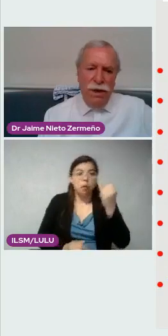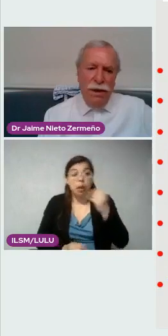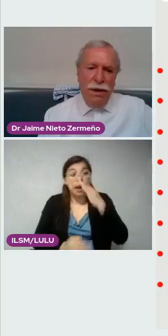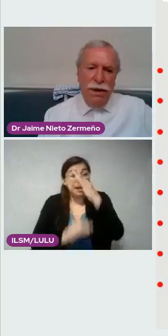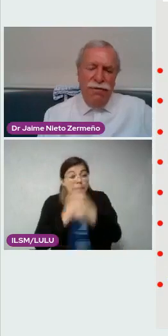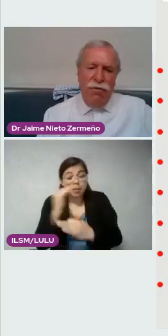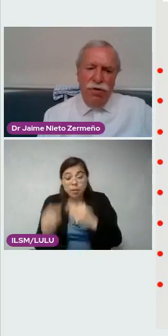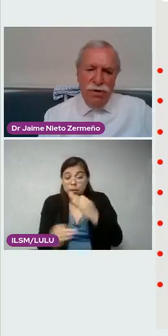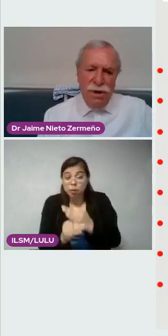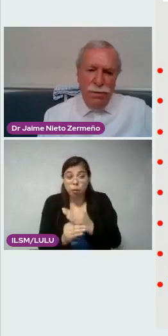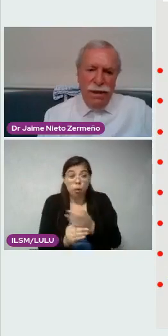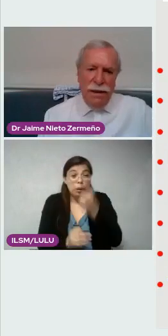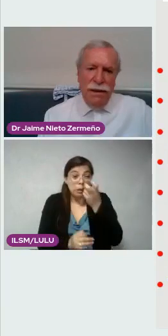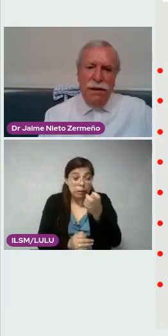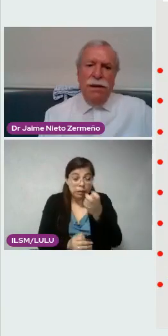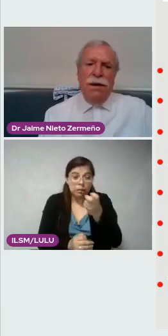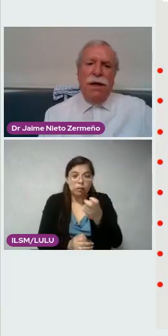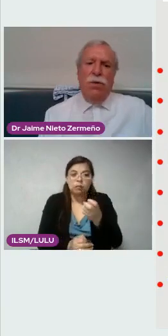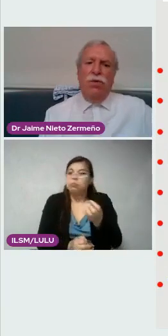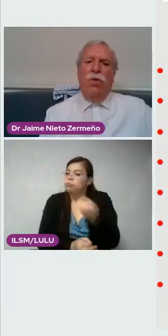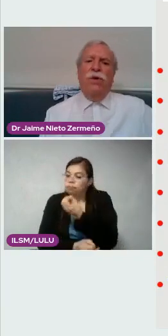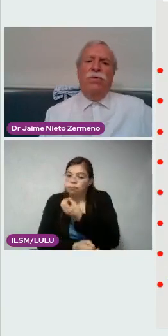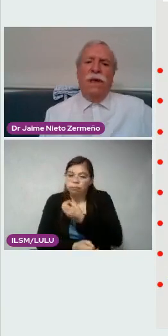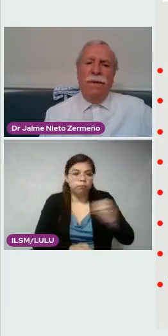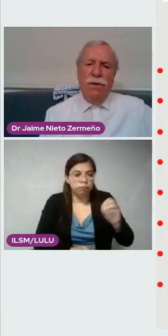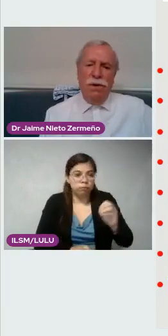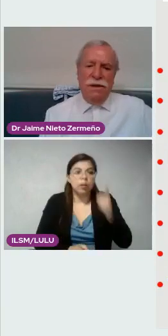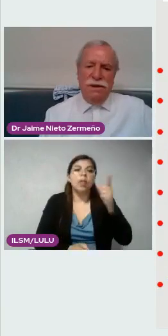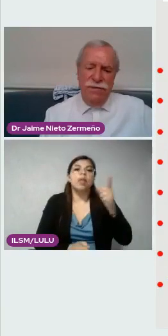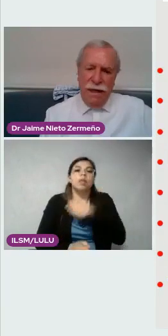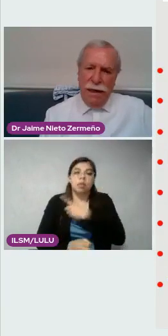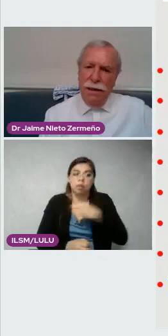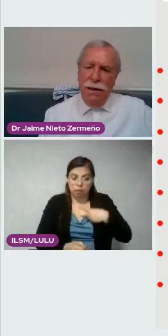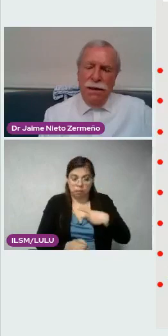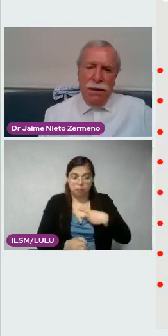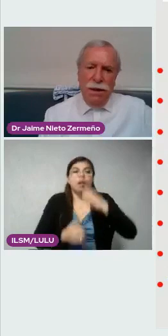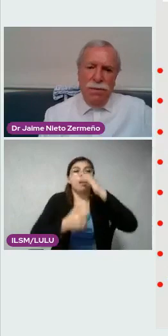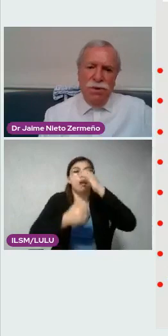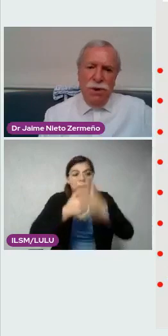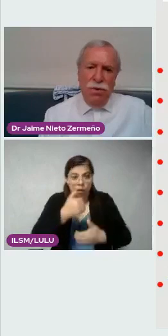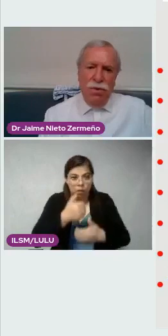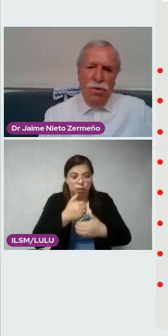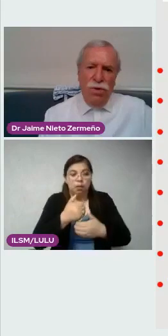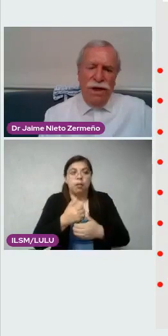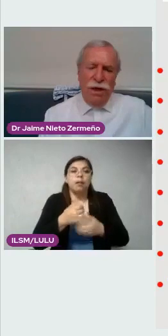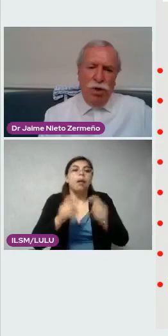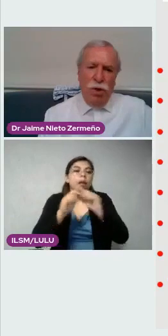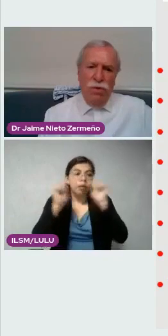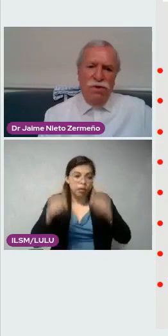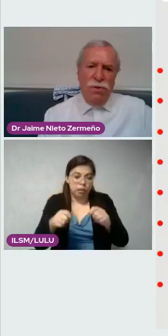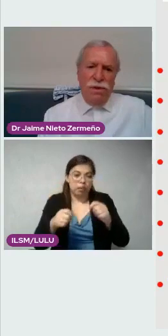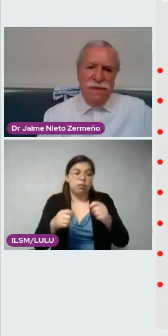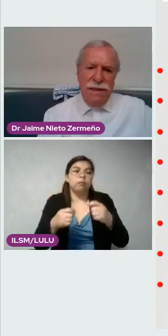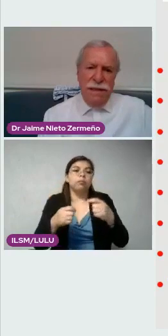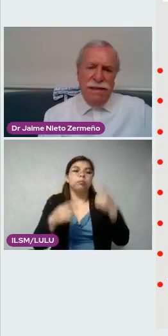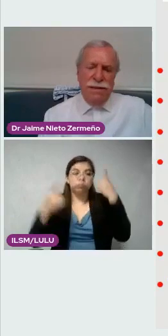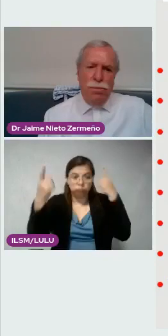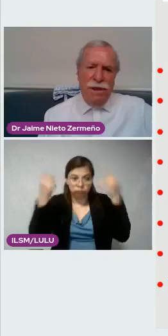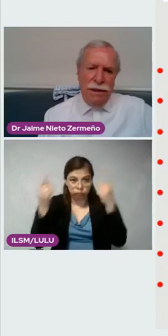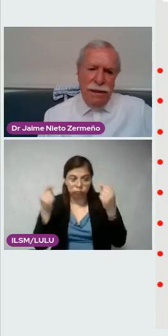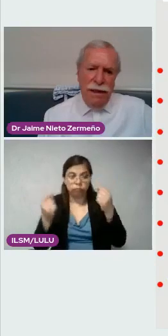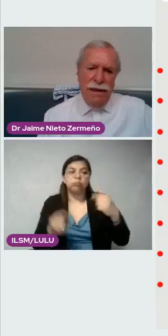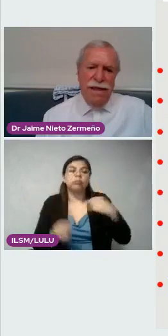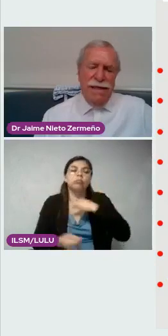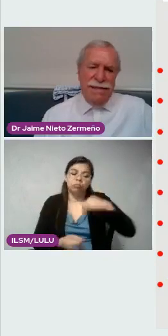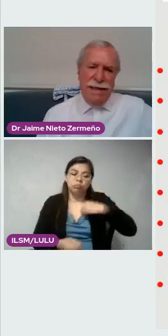incluyen forzosamente que concluya un trabajo de test final. Tenemos el orgullo de que todos nuestros residentes